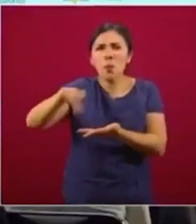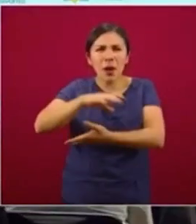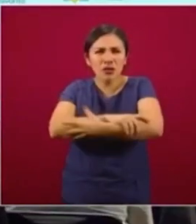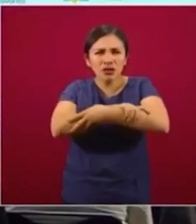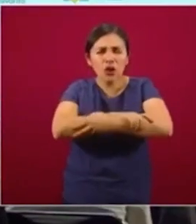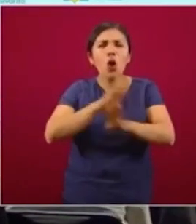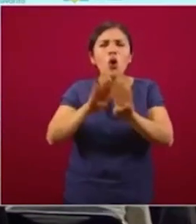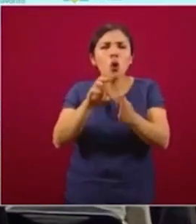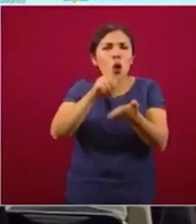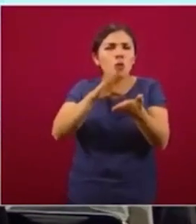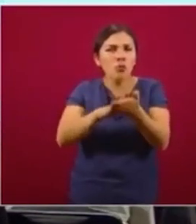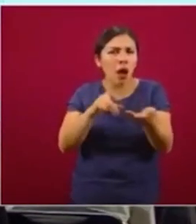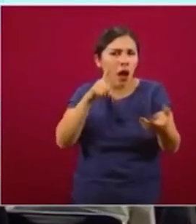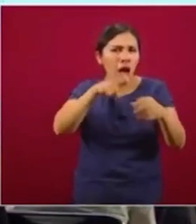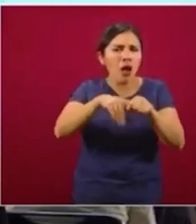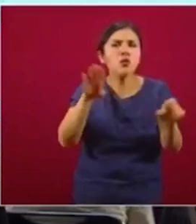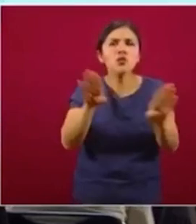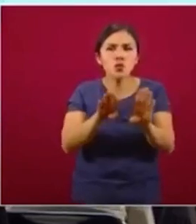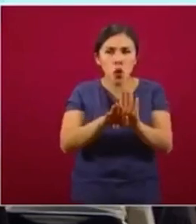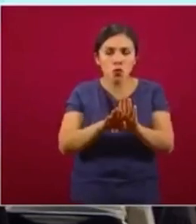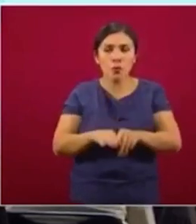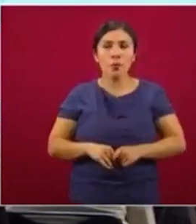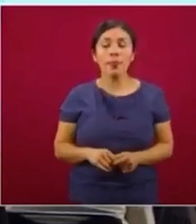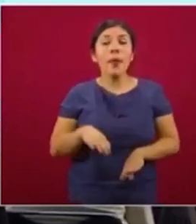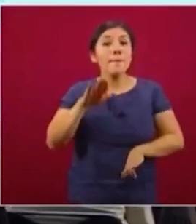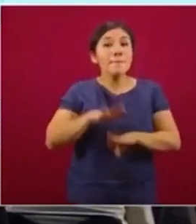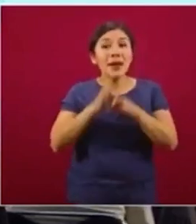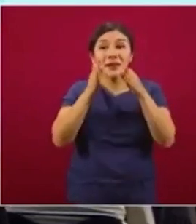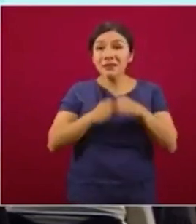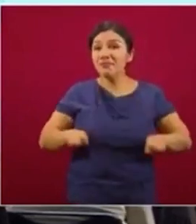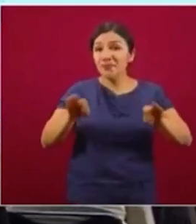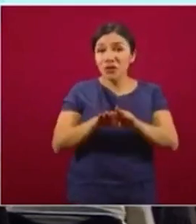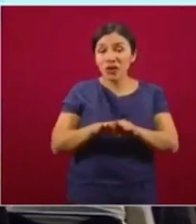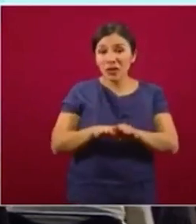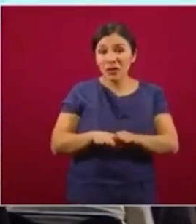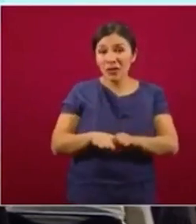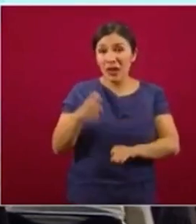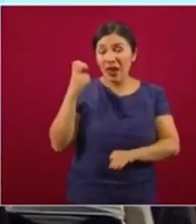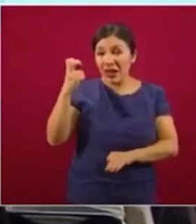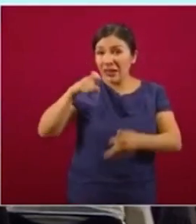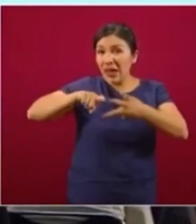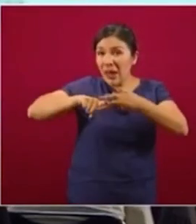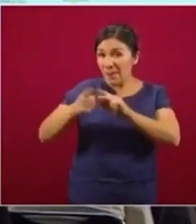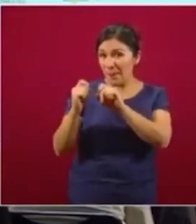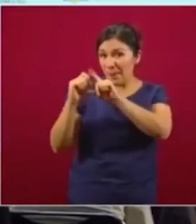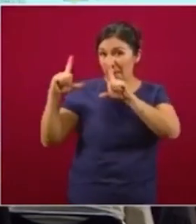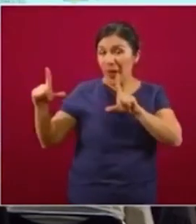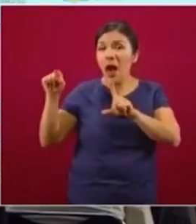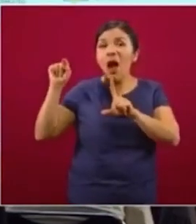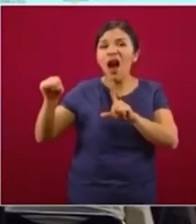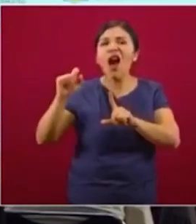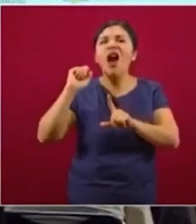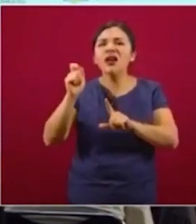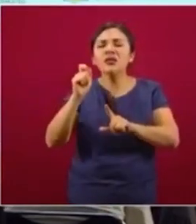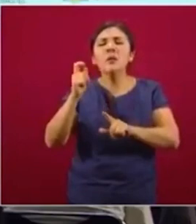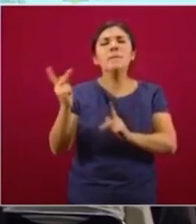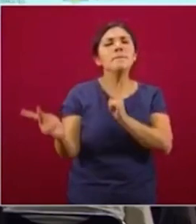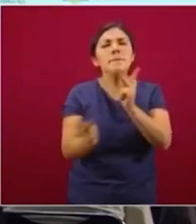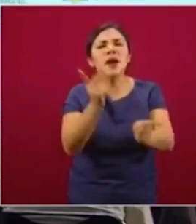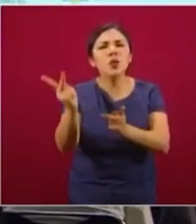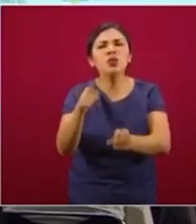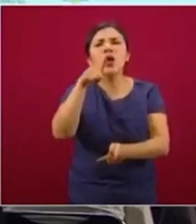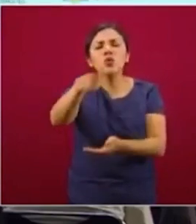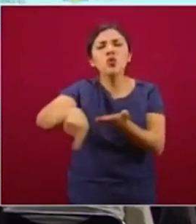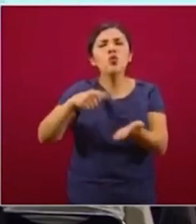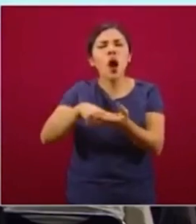cómo registrarse. Lo más importante del home del inicio es que les va a preguntar dónde